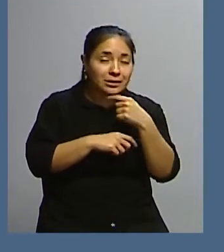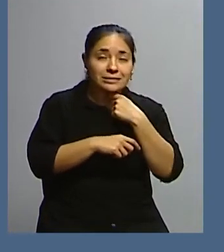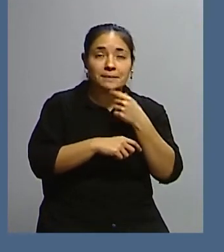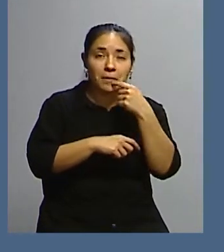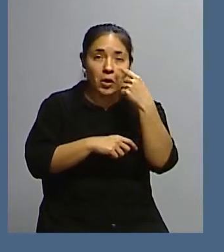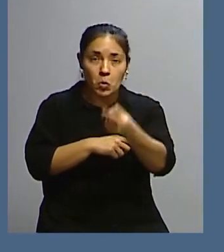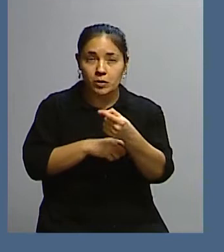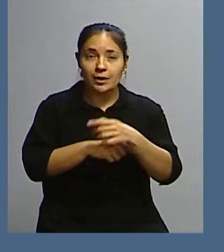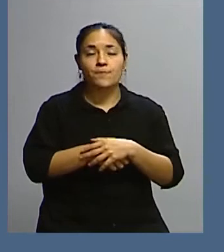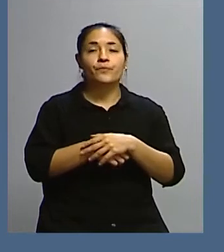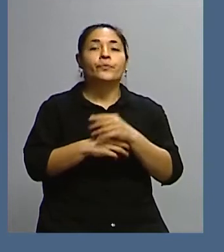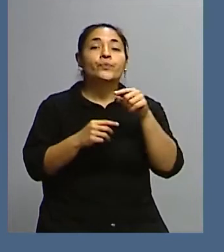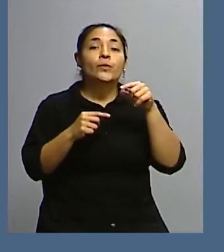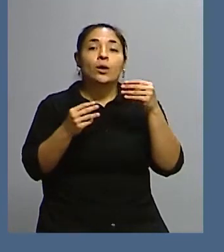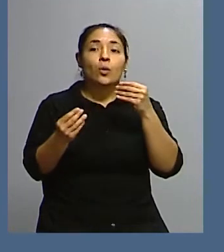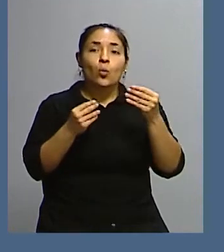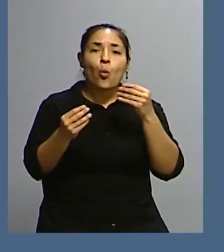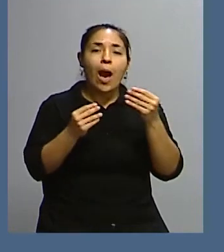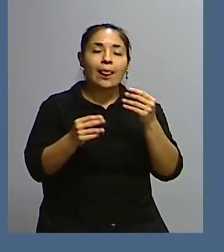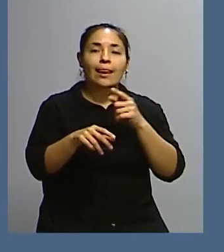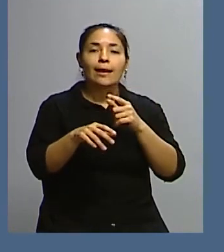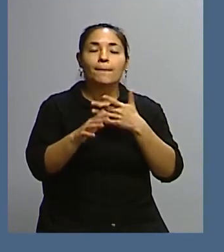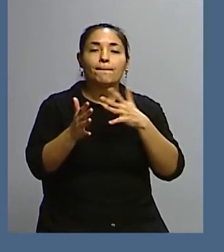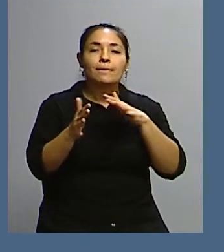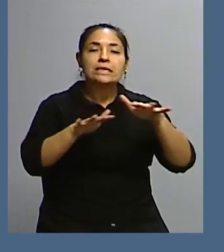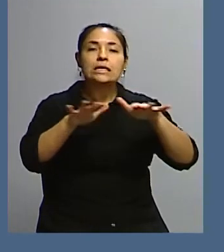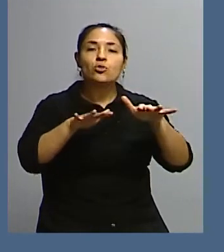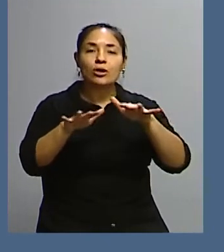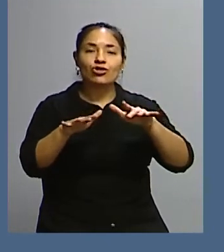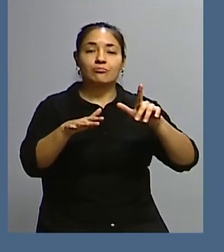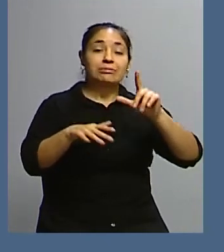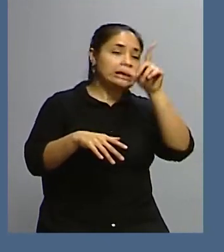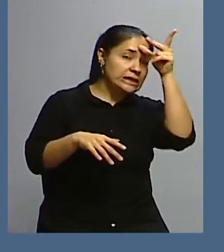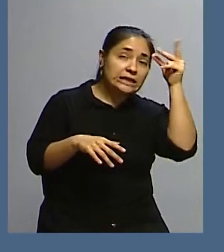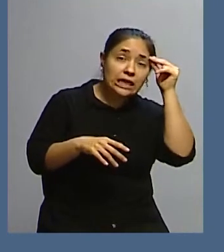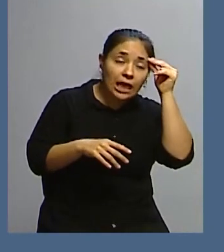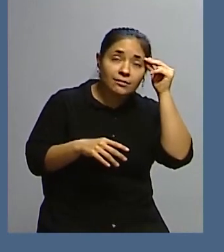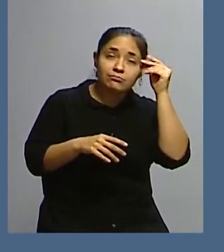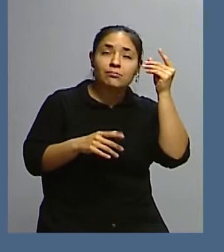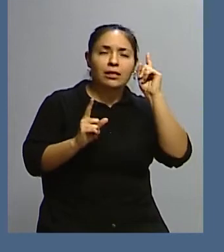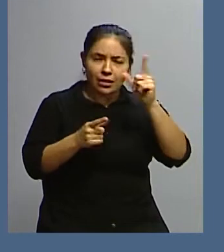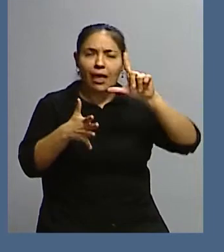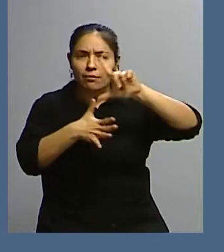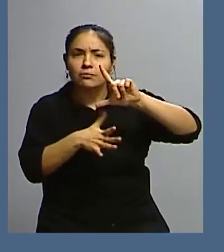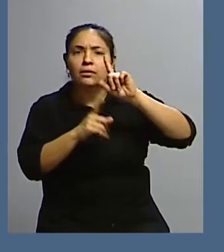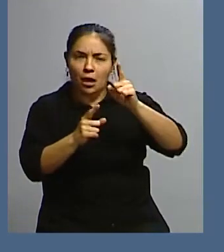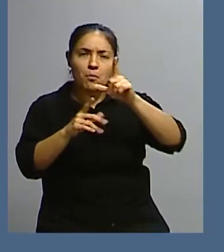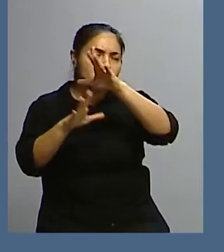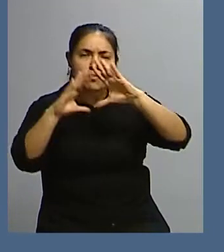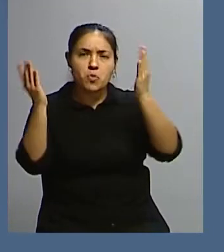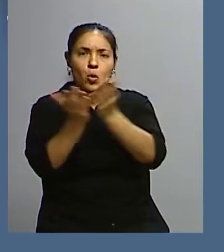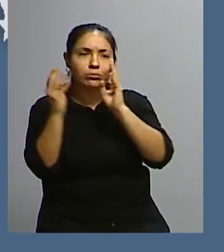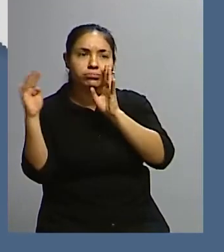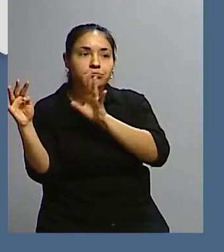cuál es el panorama que se puede encontrar, no solamente Chile, sino también Latinoamérica y el mundo, que va a estar con los ojos puestos ese 4 de